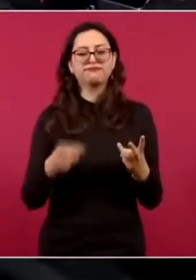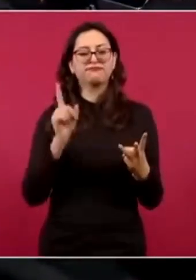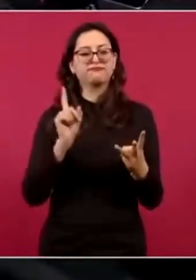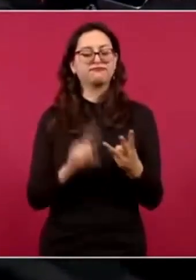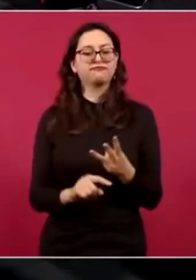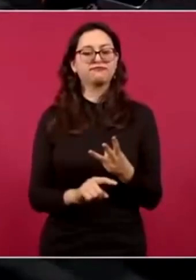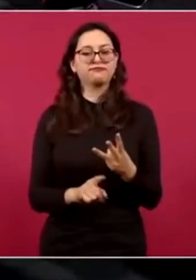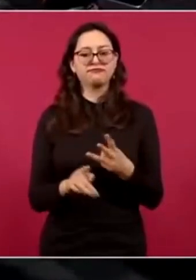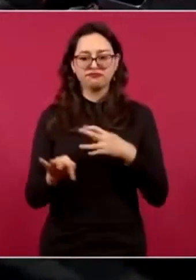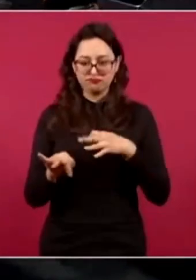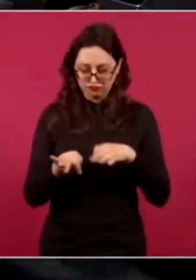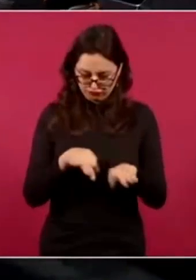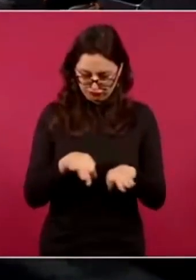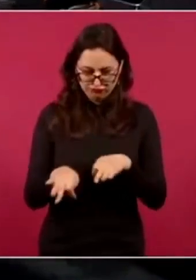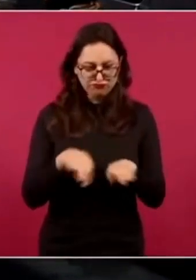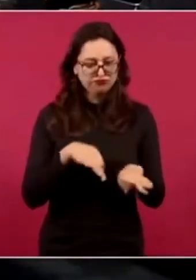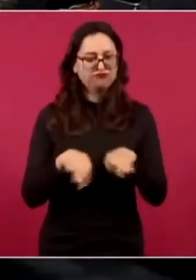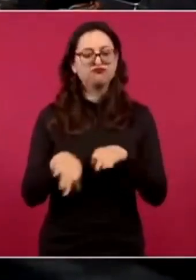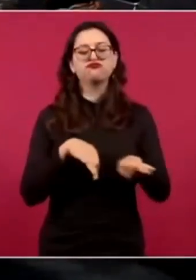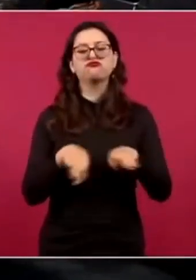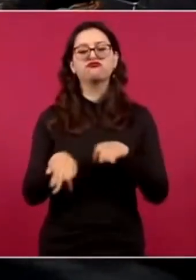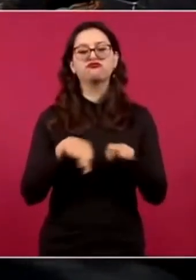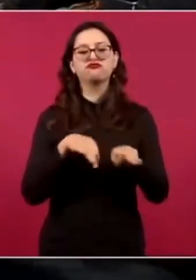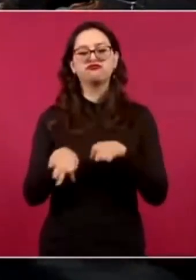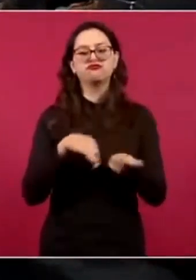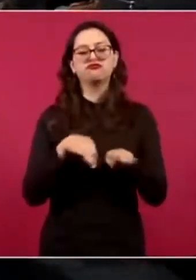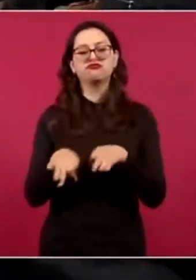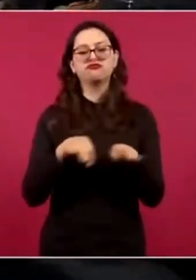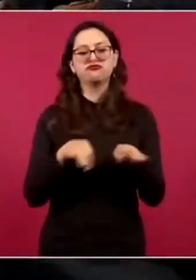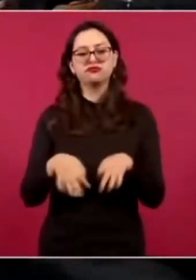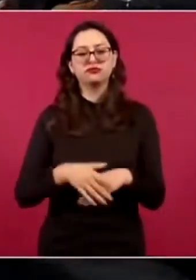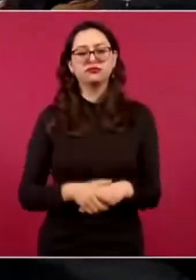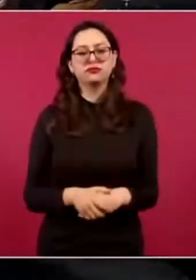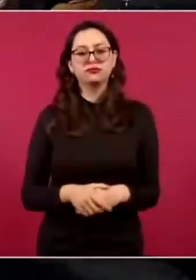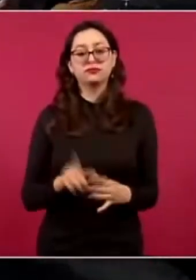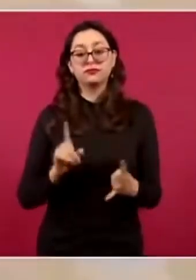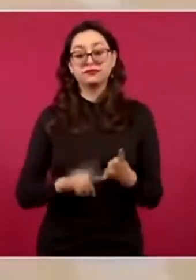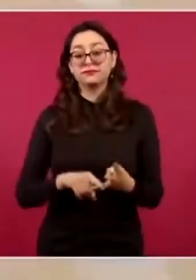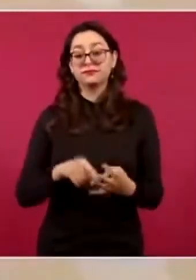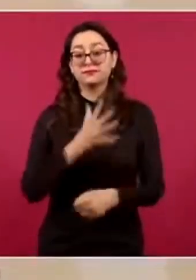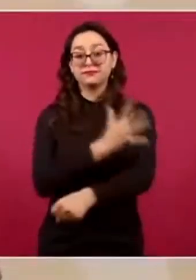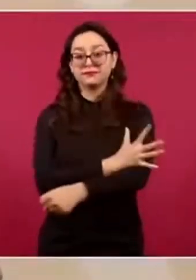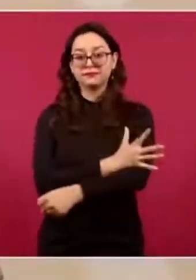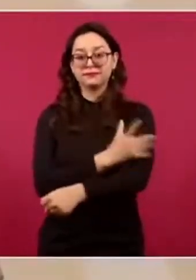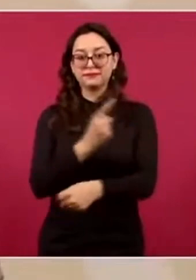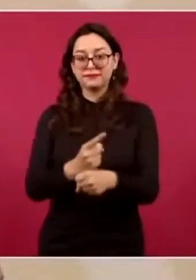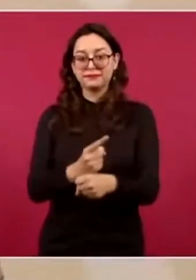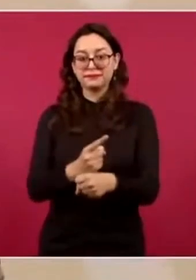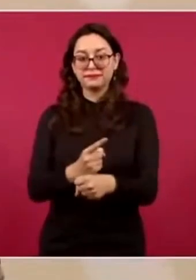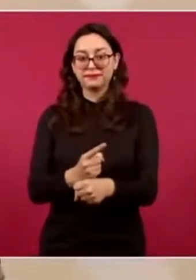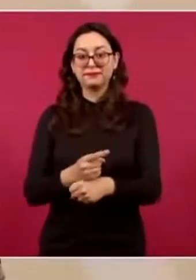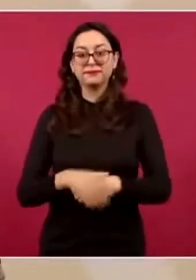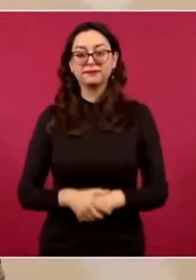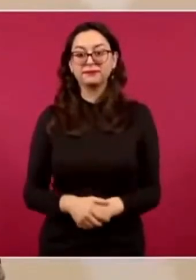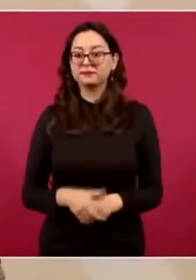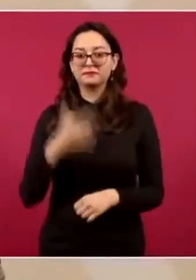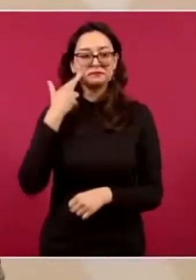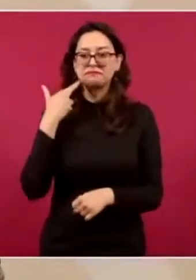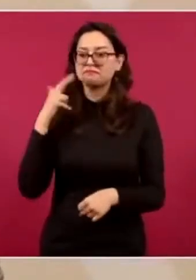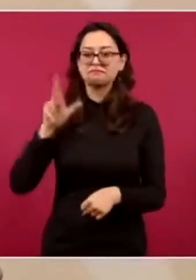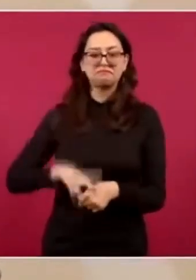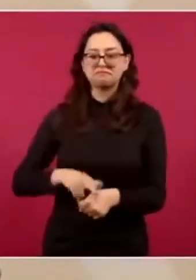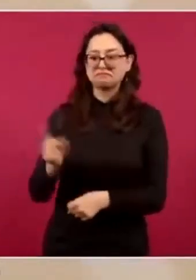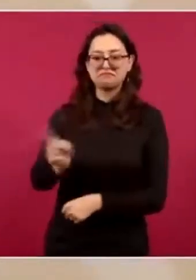trabajadores y honestos. No son ratas.